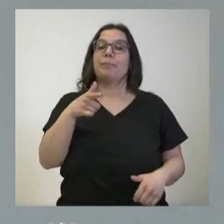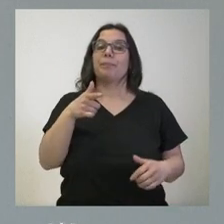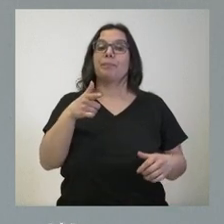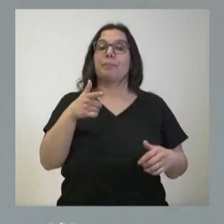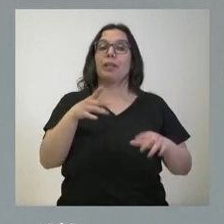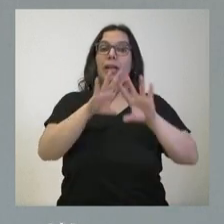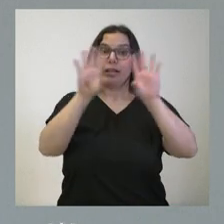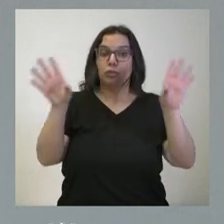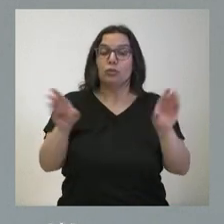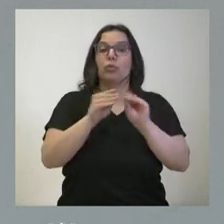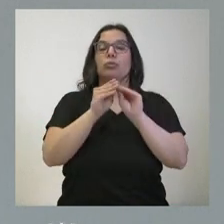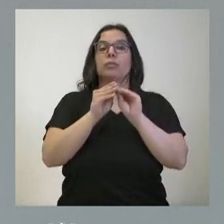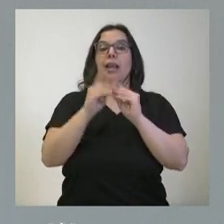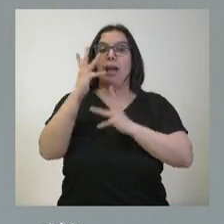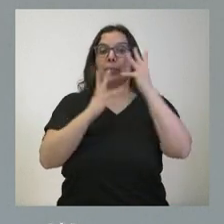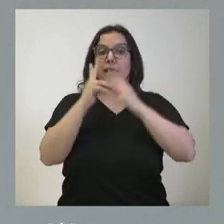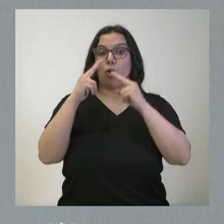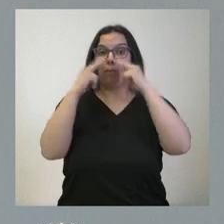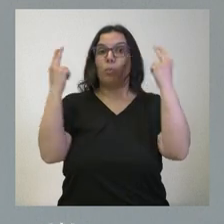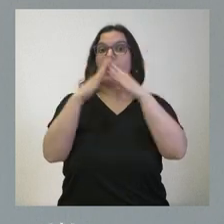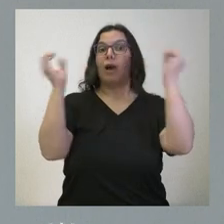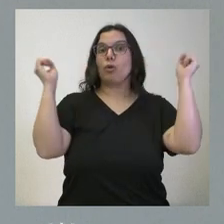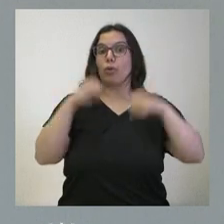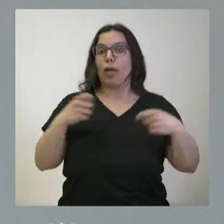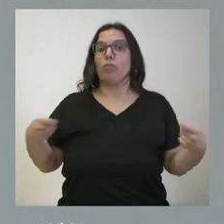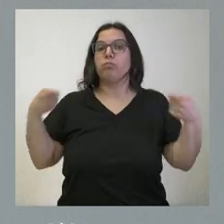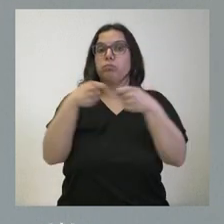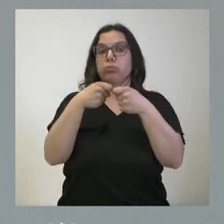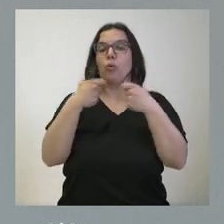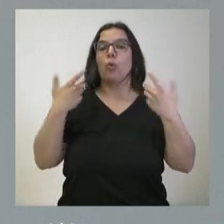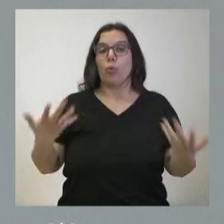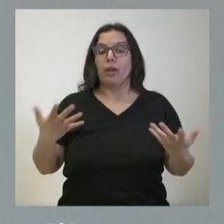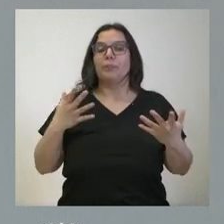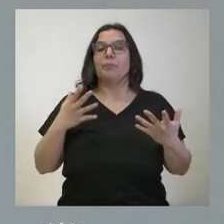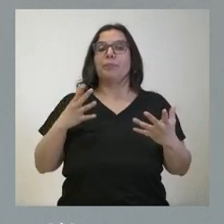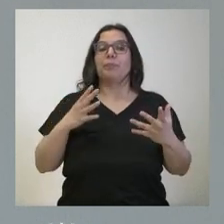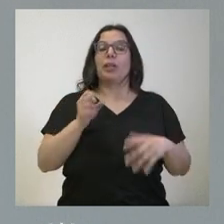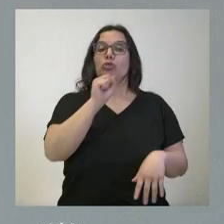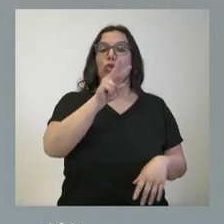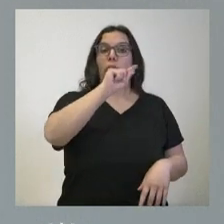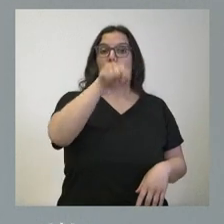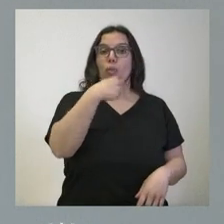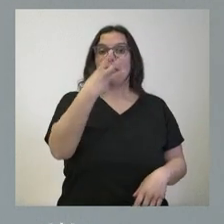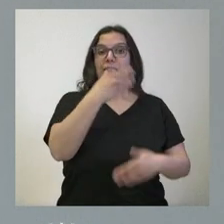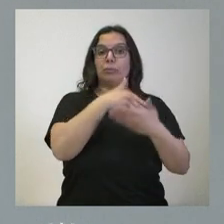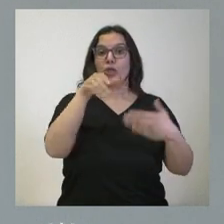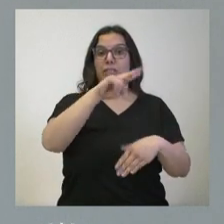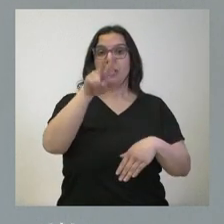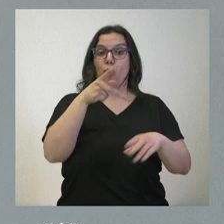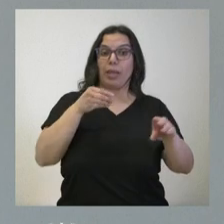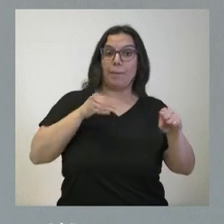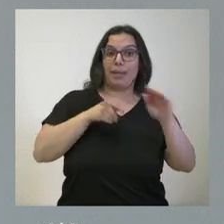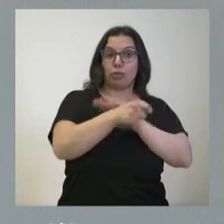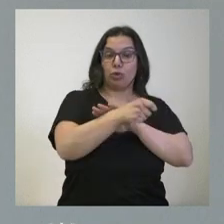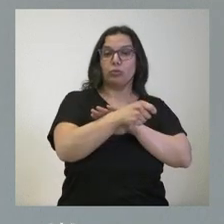del conjunto de las administraciones que finalmente se ha acordado es que de los 12,3 millones de euros de inversión van